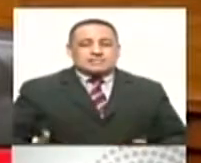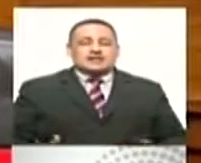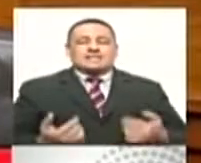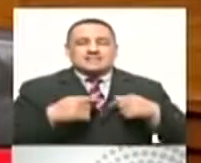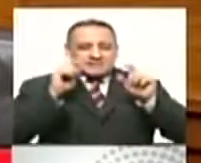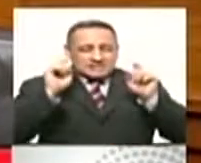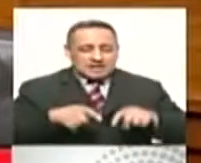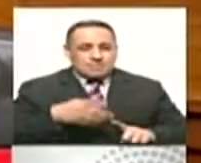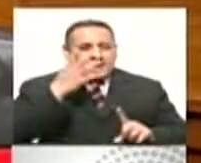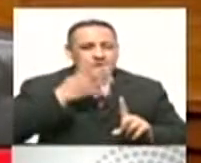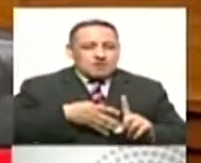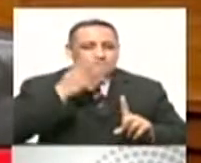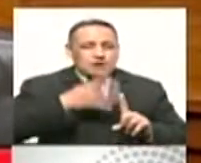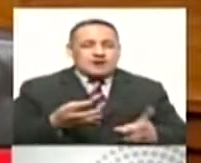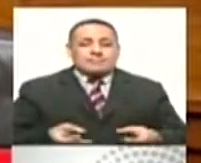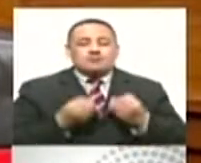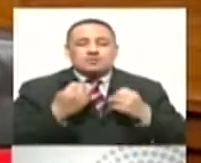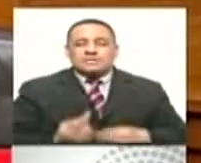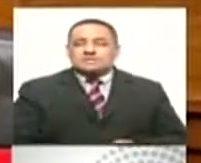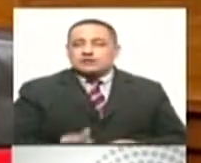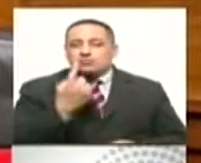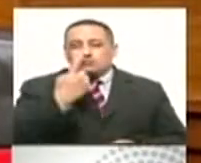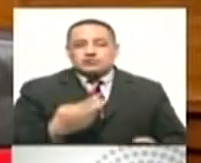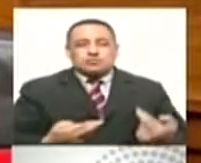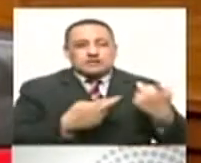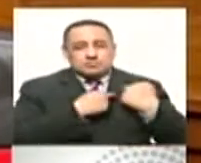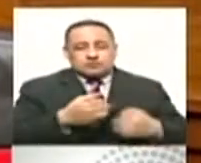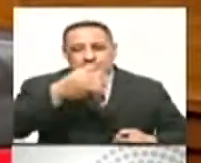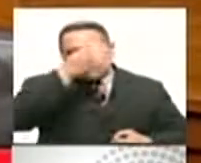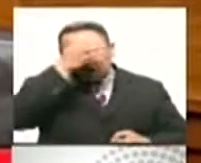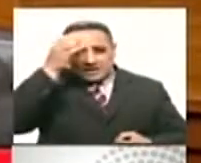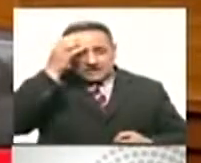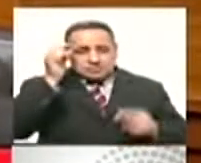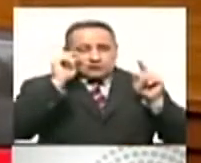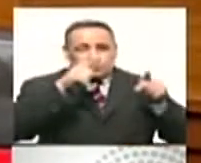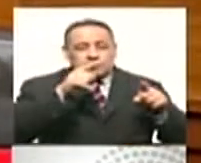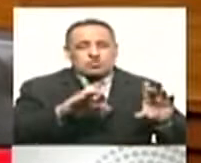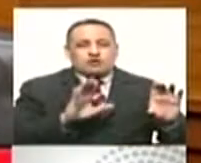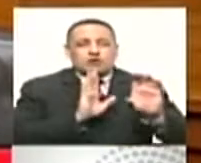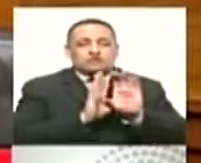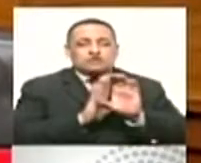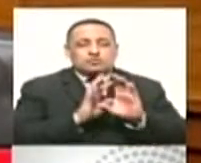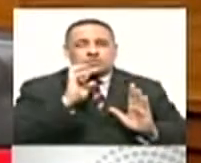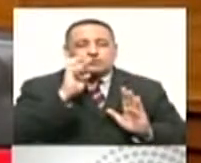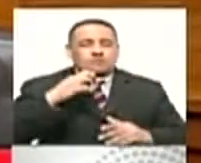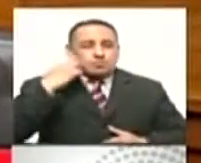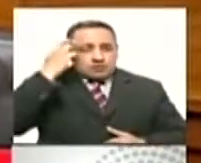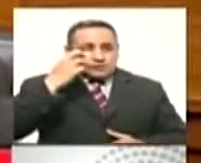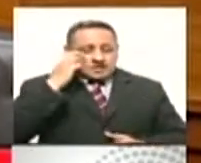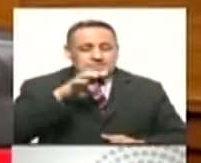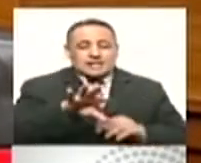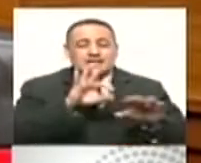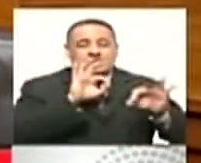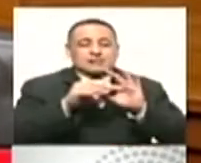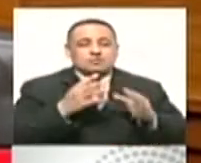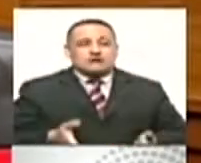Entonces, creo que eso también es muy importante de destacar para que justamente se arme esta